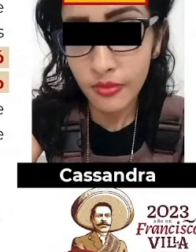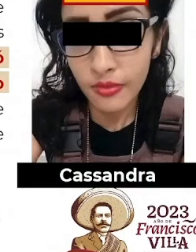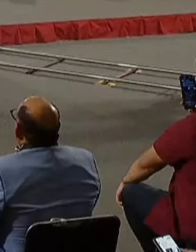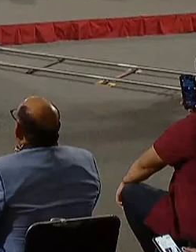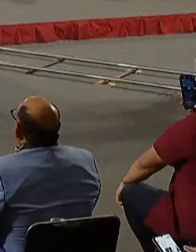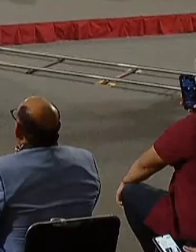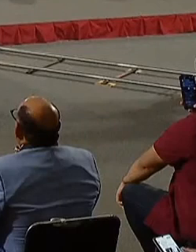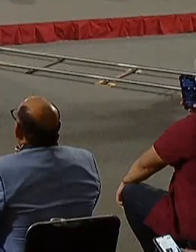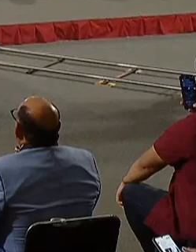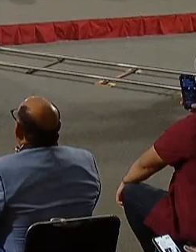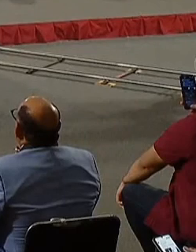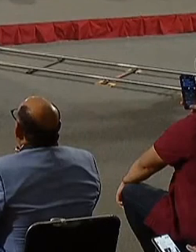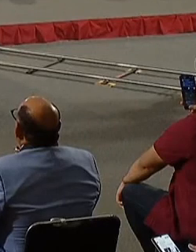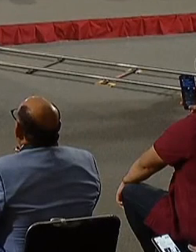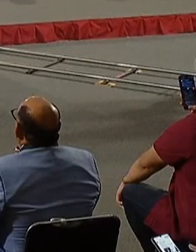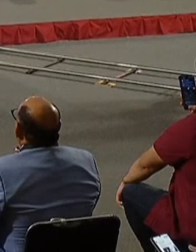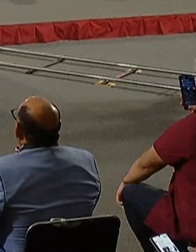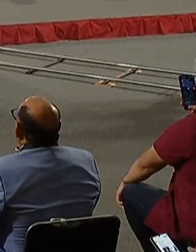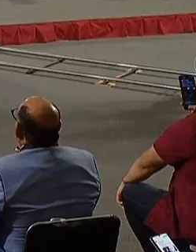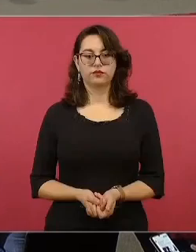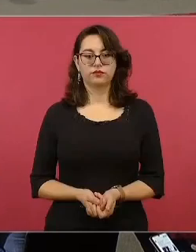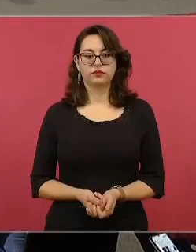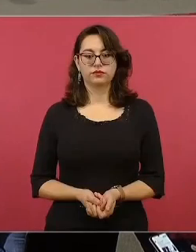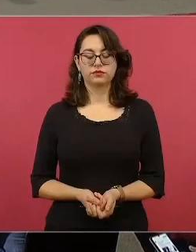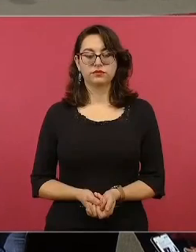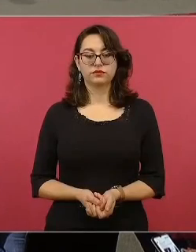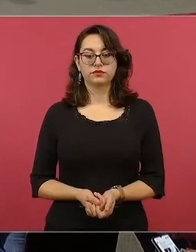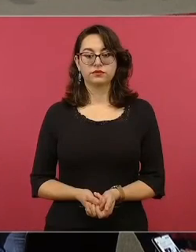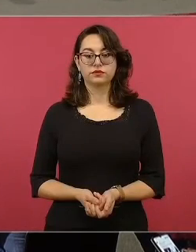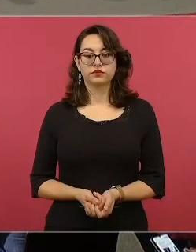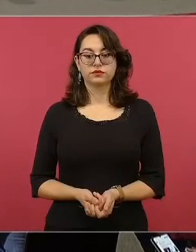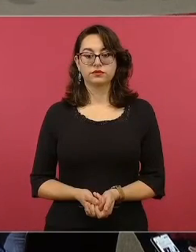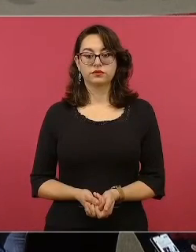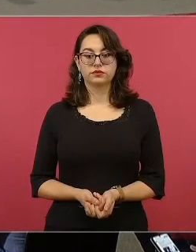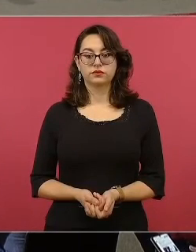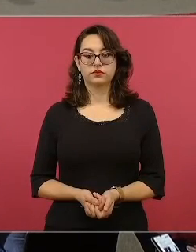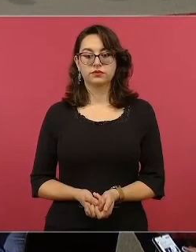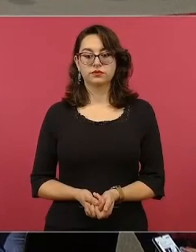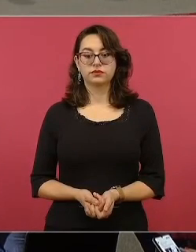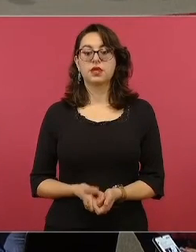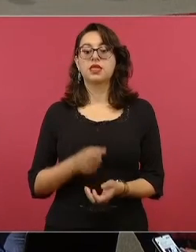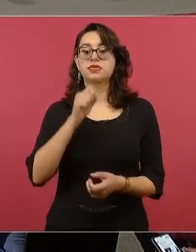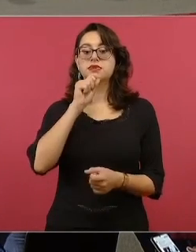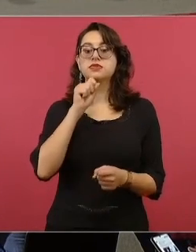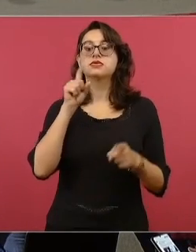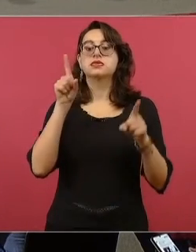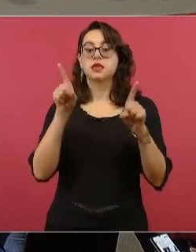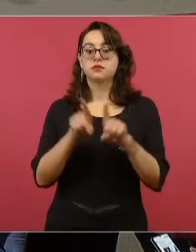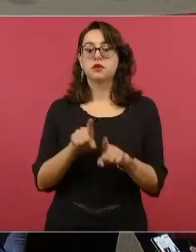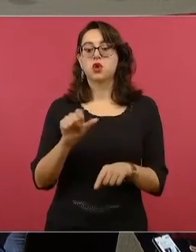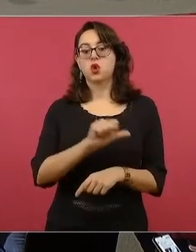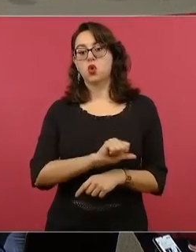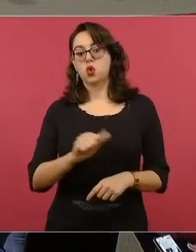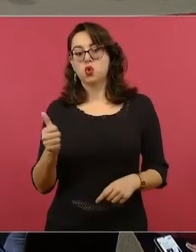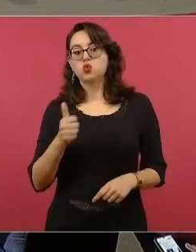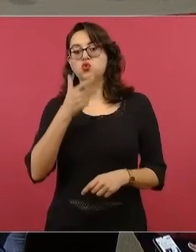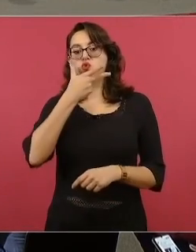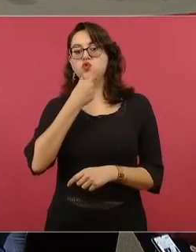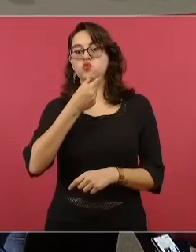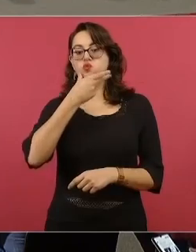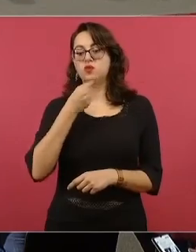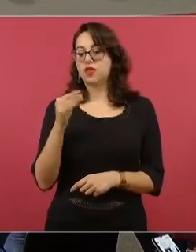presunto responsable. Adelante. También tenemos la detención de Francisco